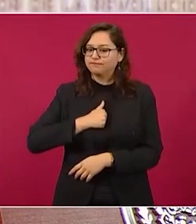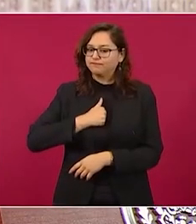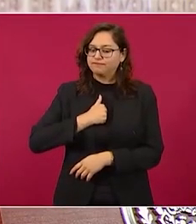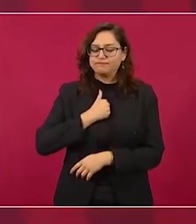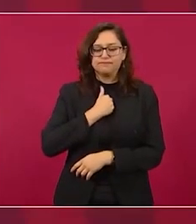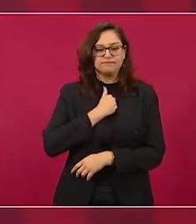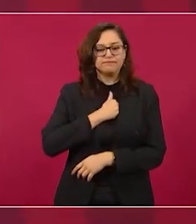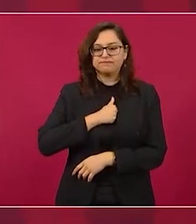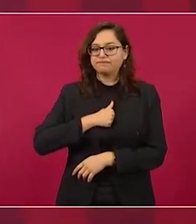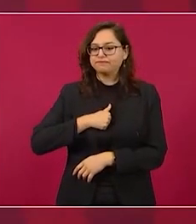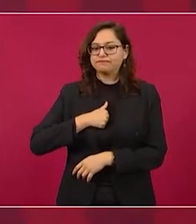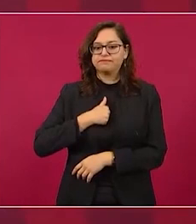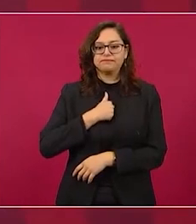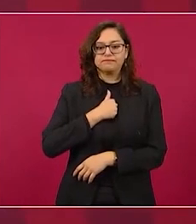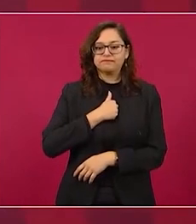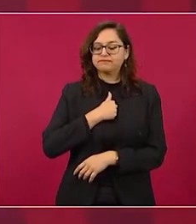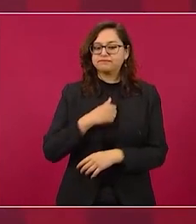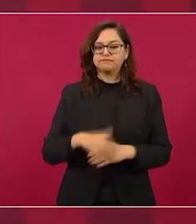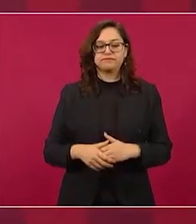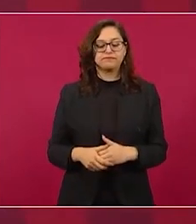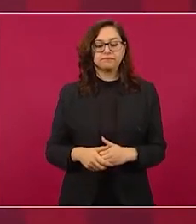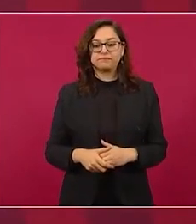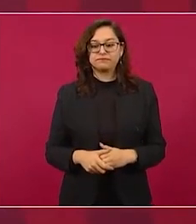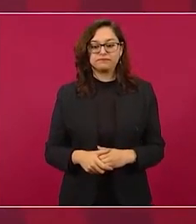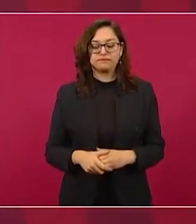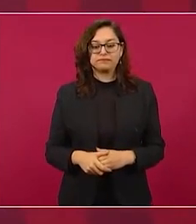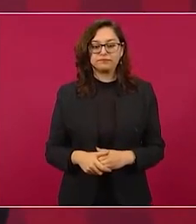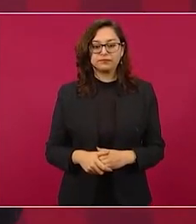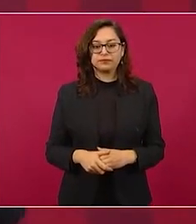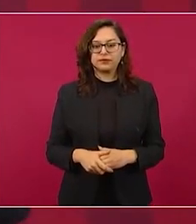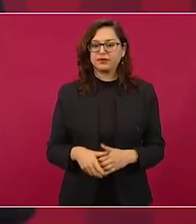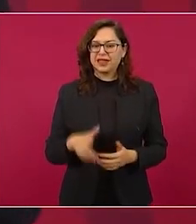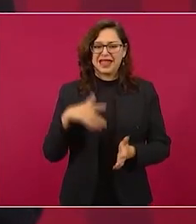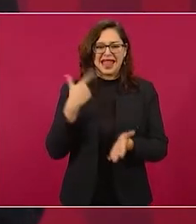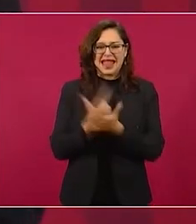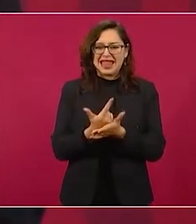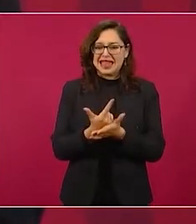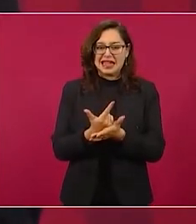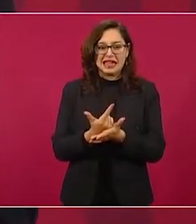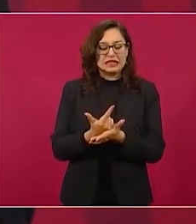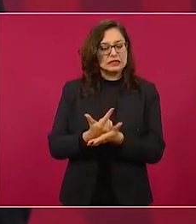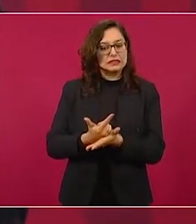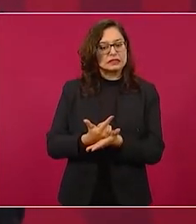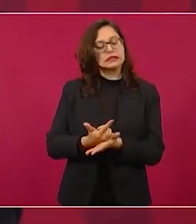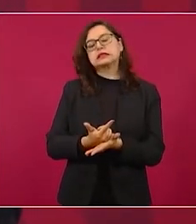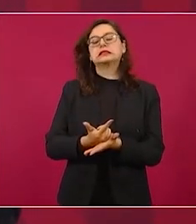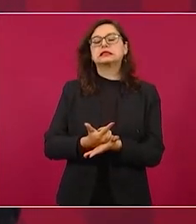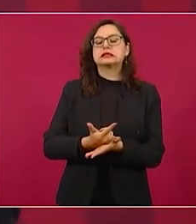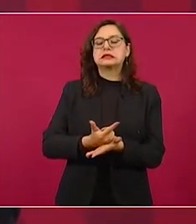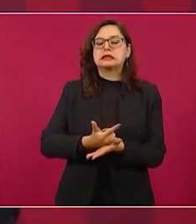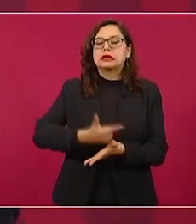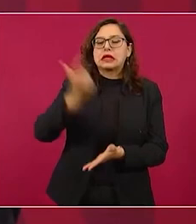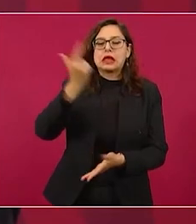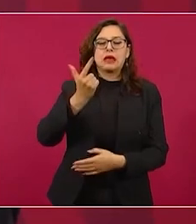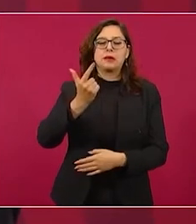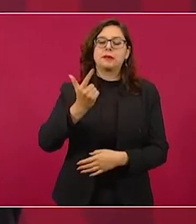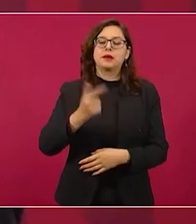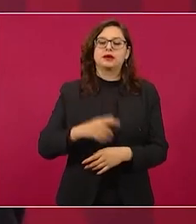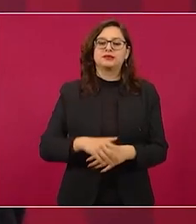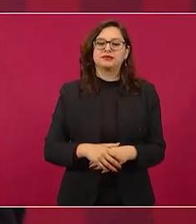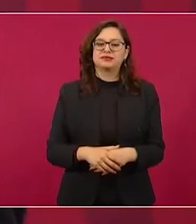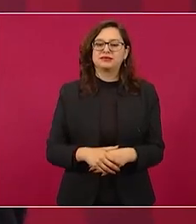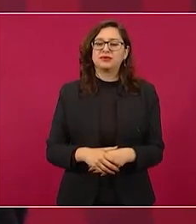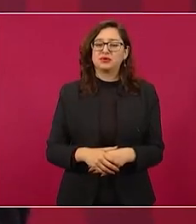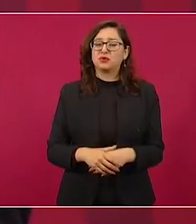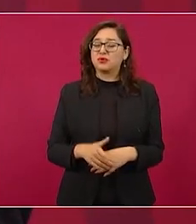Fue muy grave porque pudo